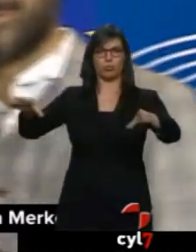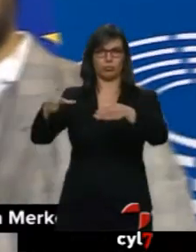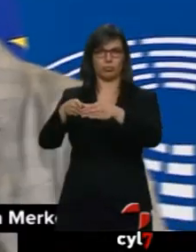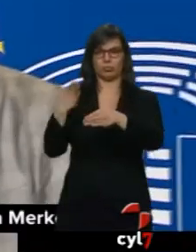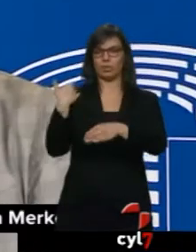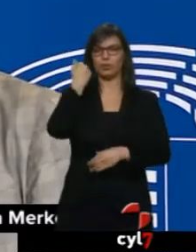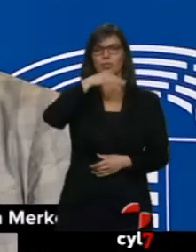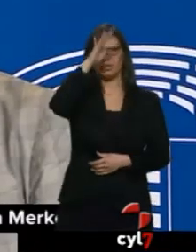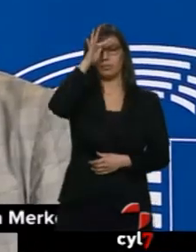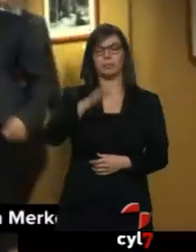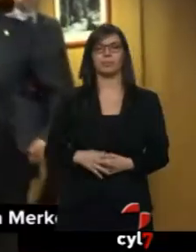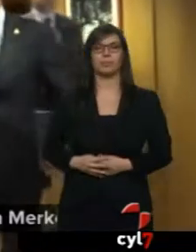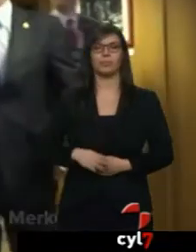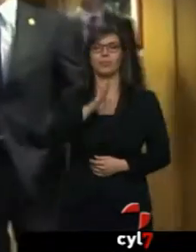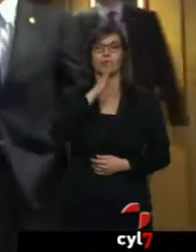semana en Berlín.